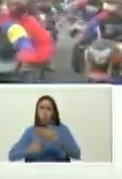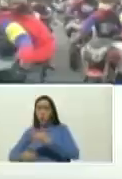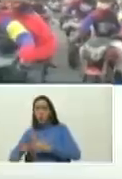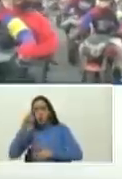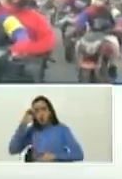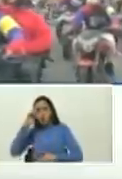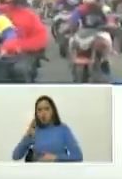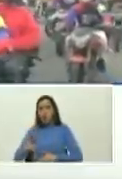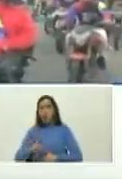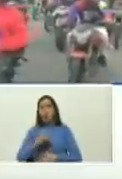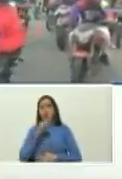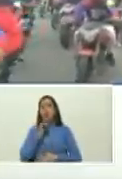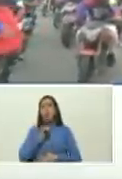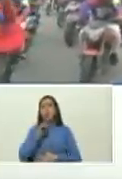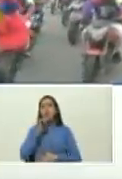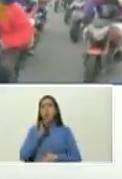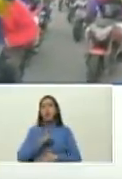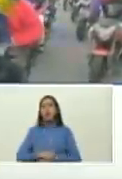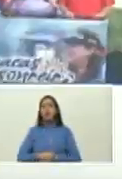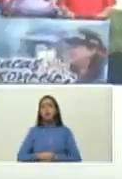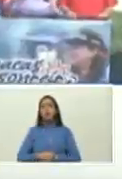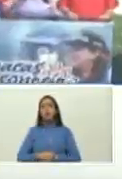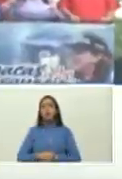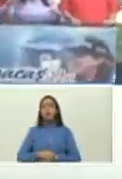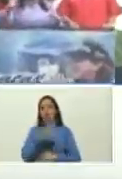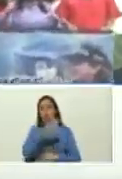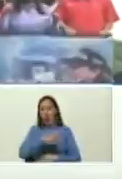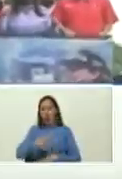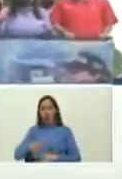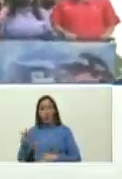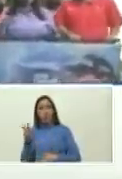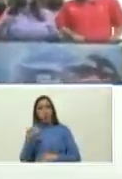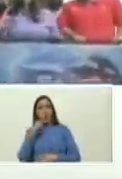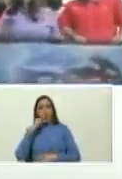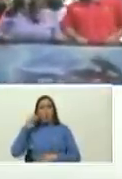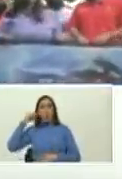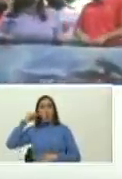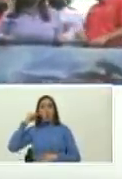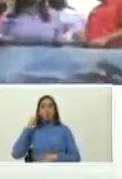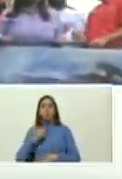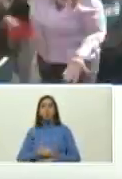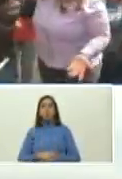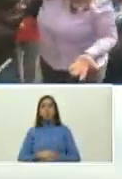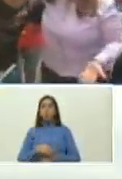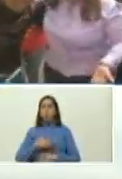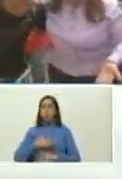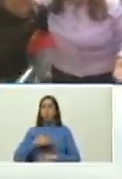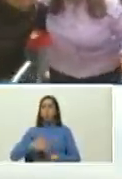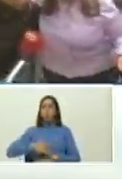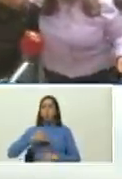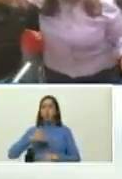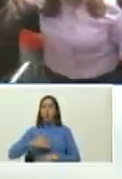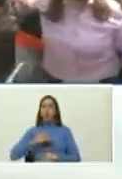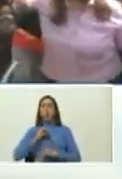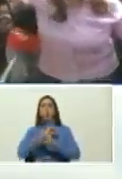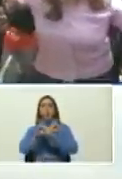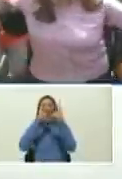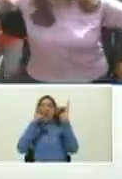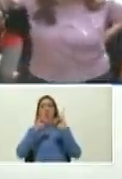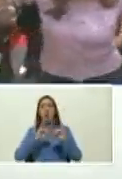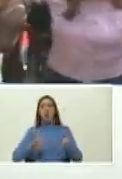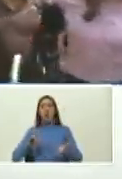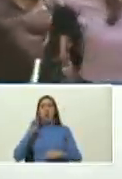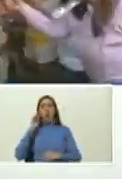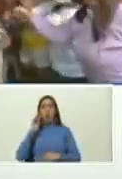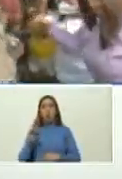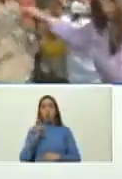respeto de tolerancia entre los venezolanos y venezolanas yo estoy muy feliz de ver a Henry